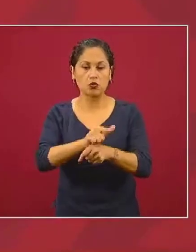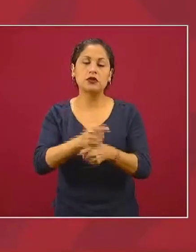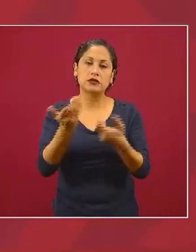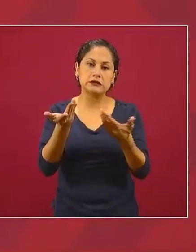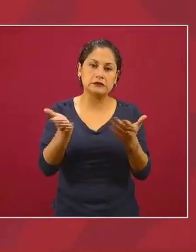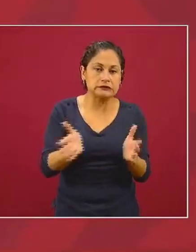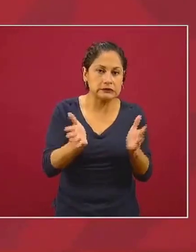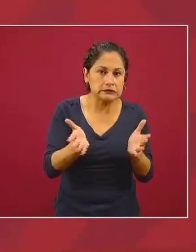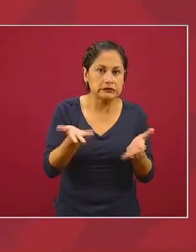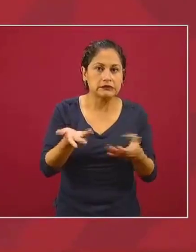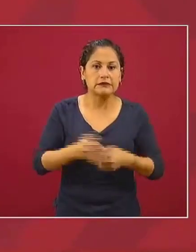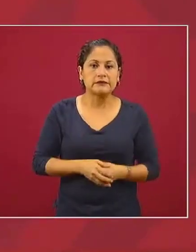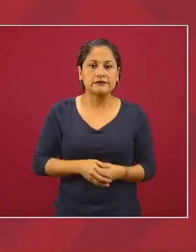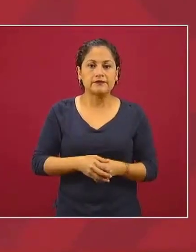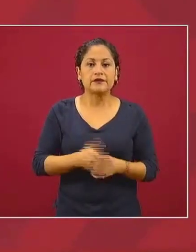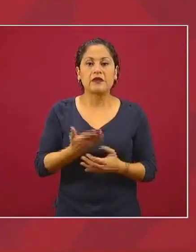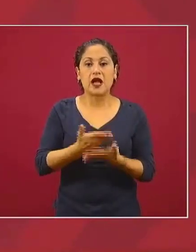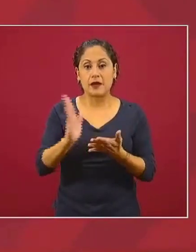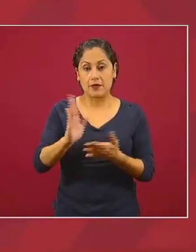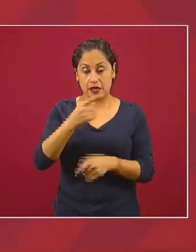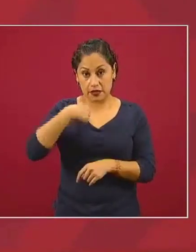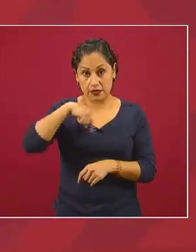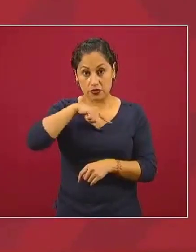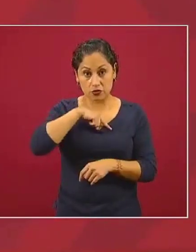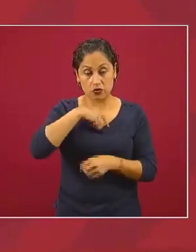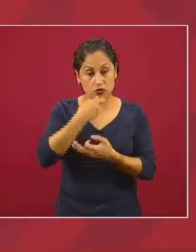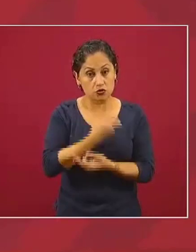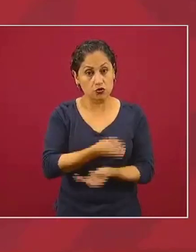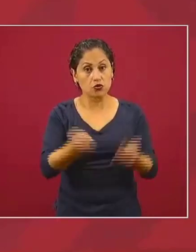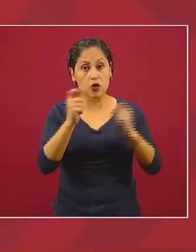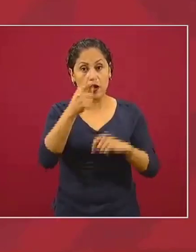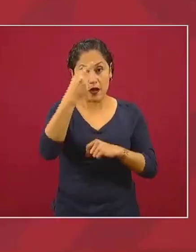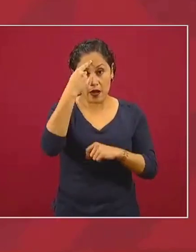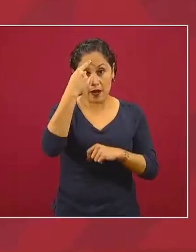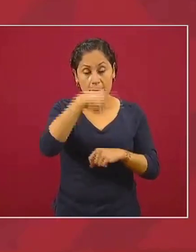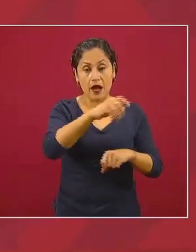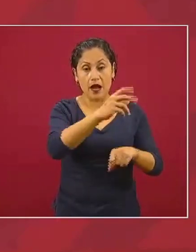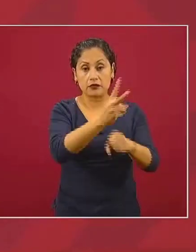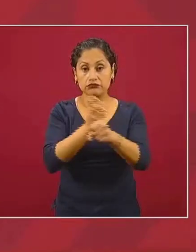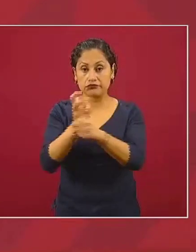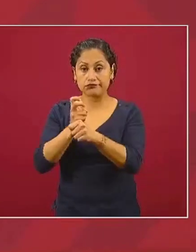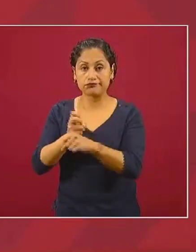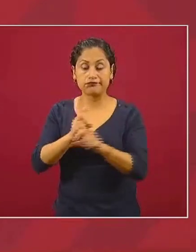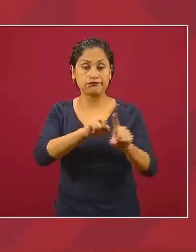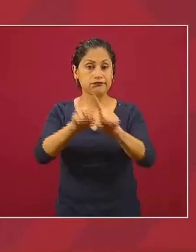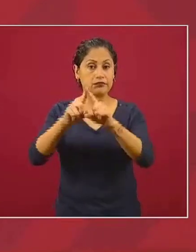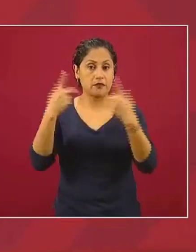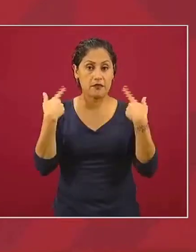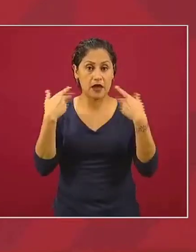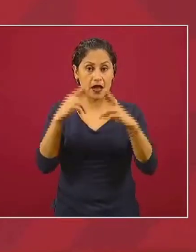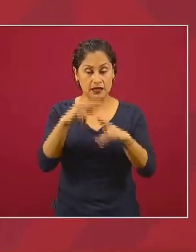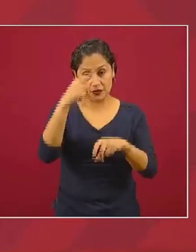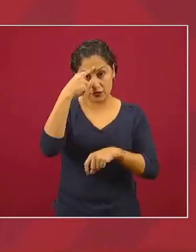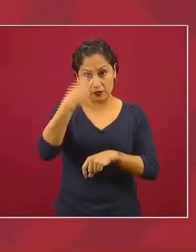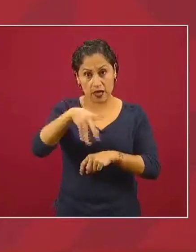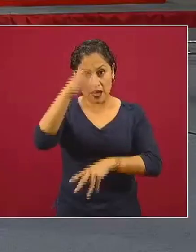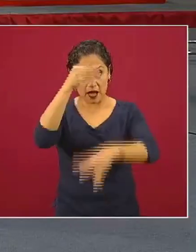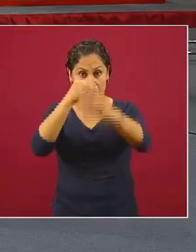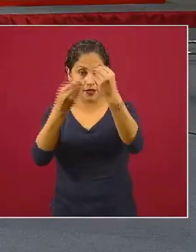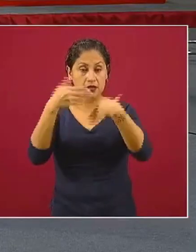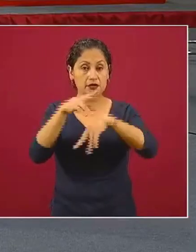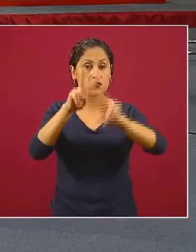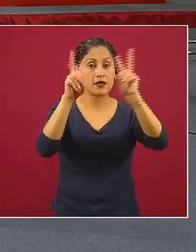pues lanzamos la convocatoria de capacitación al magisterio en herramientas digitales y